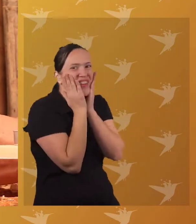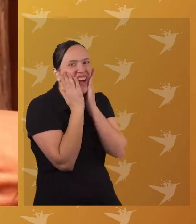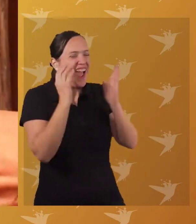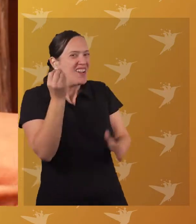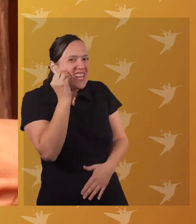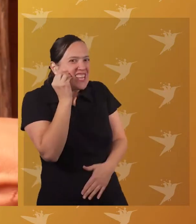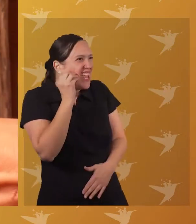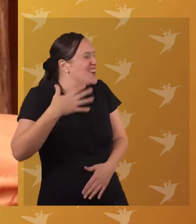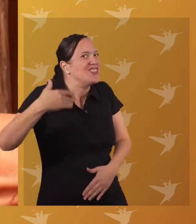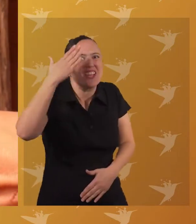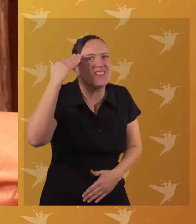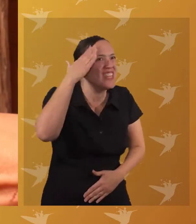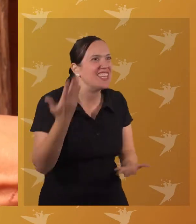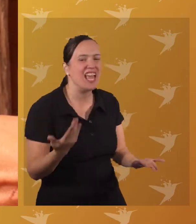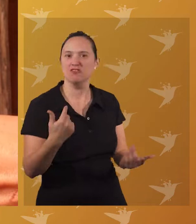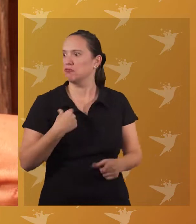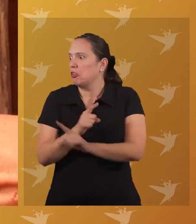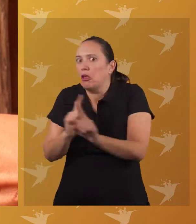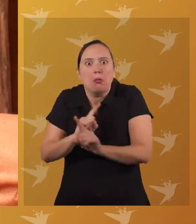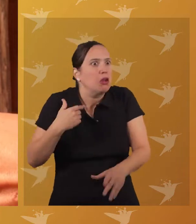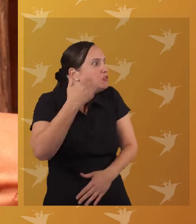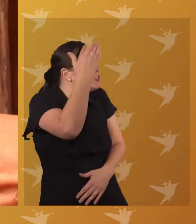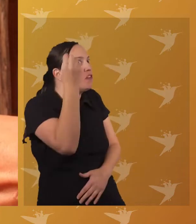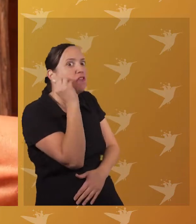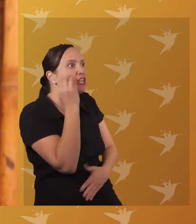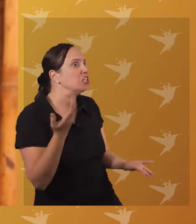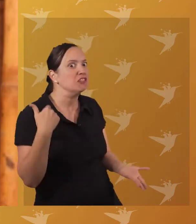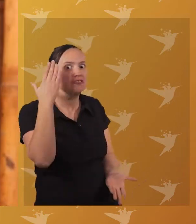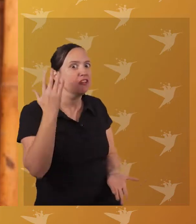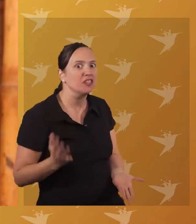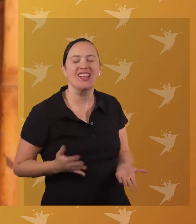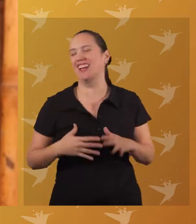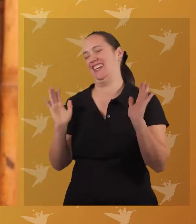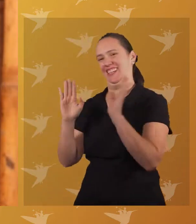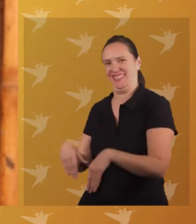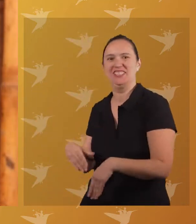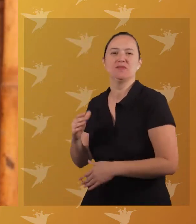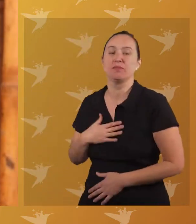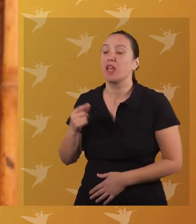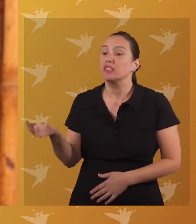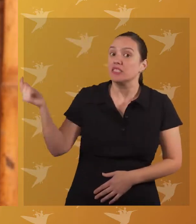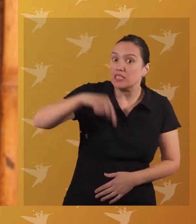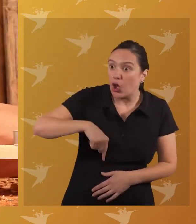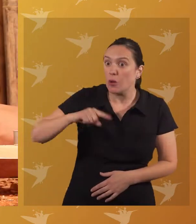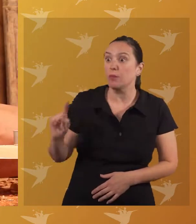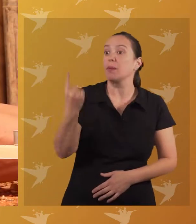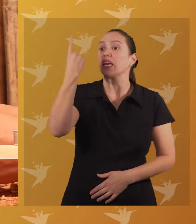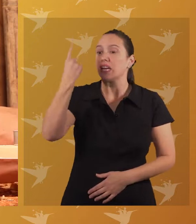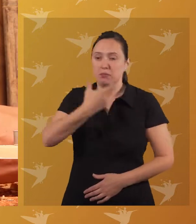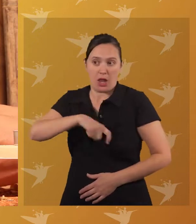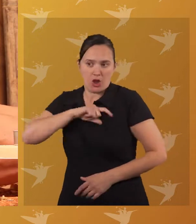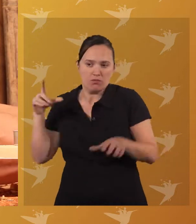increíble! Sí No lo sabía, abuelita Yo tampoco, abuelita Yo tampoco Ah, sí Llegó con Diego de